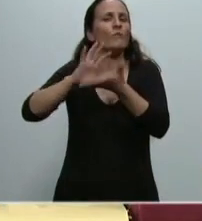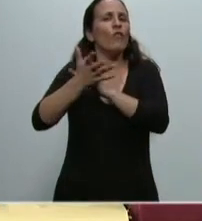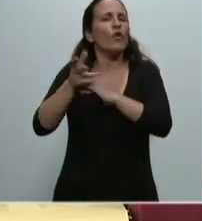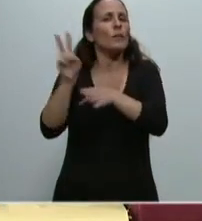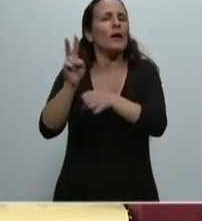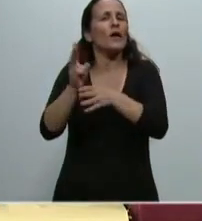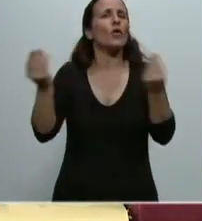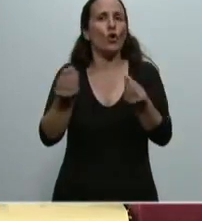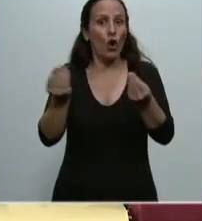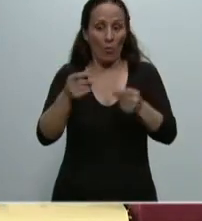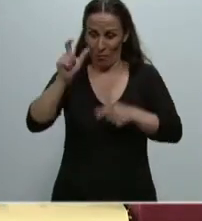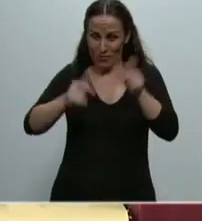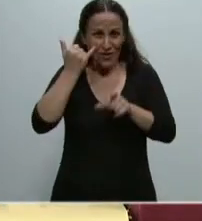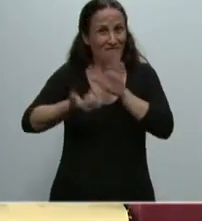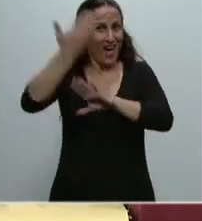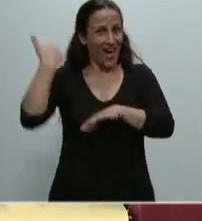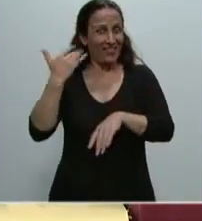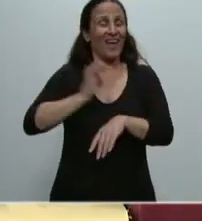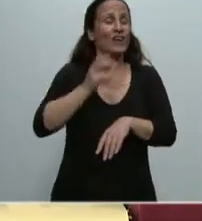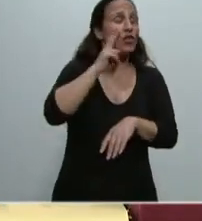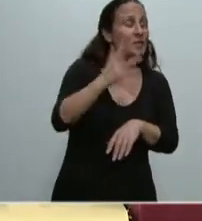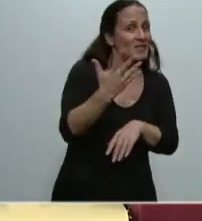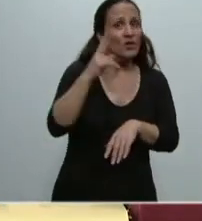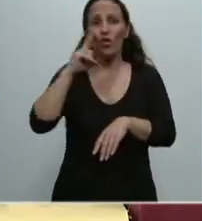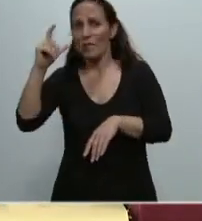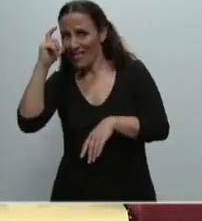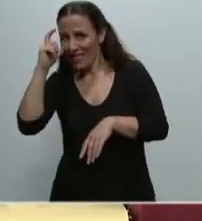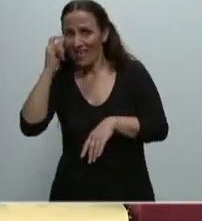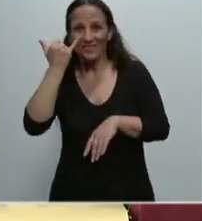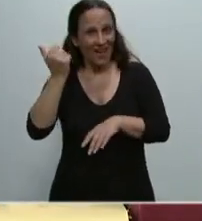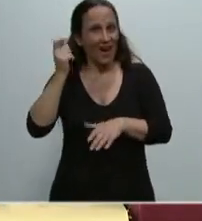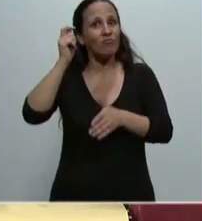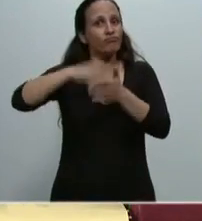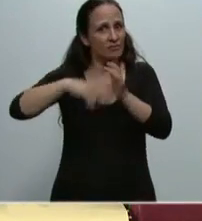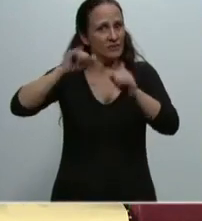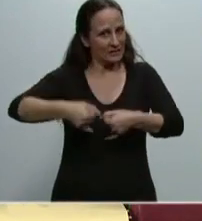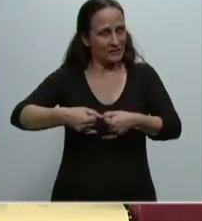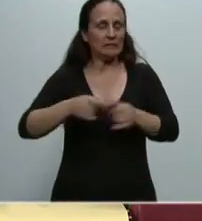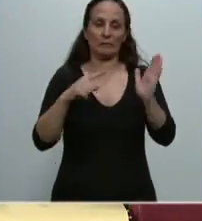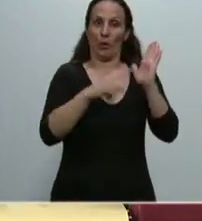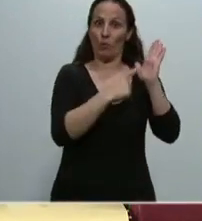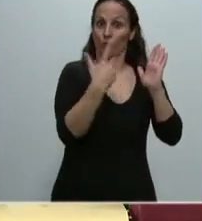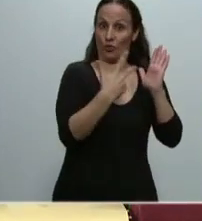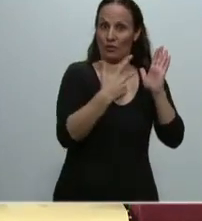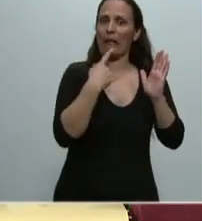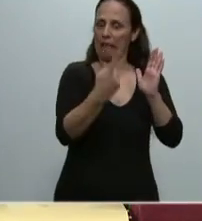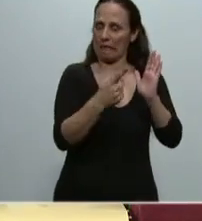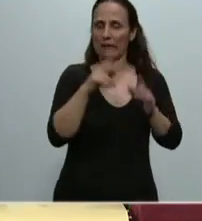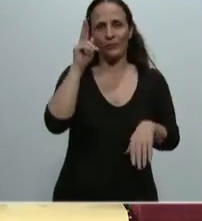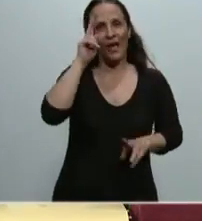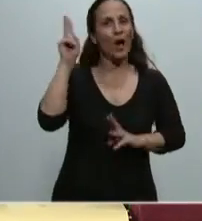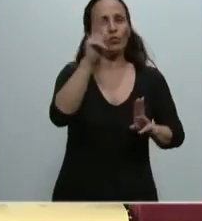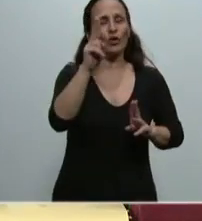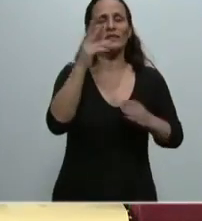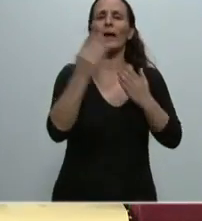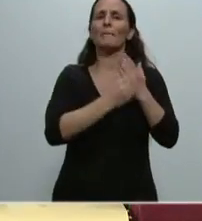la reestructuración de la deuda en los años 2005 y 2010. Artículo 3. Se autoriza al